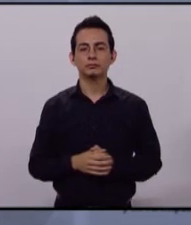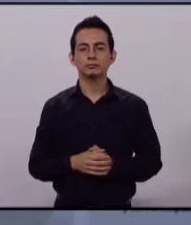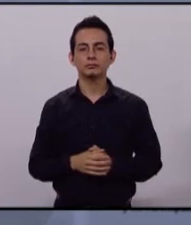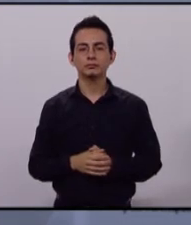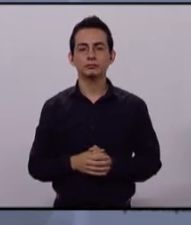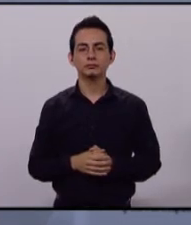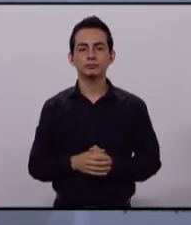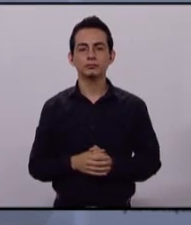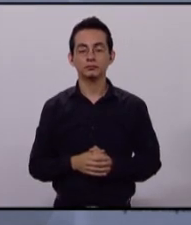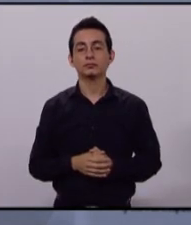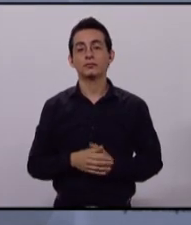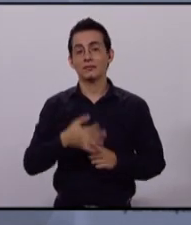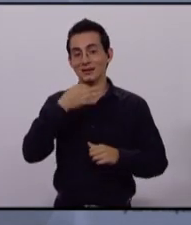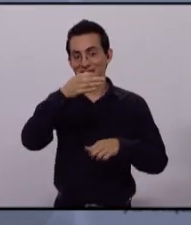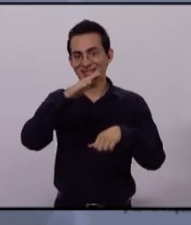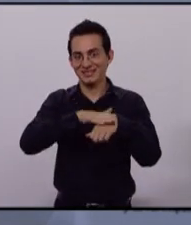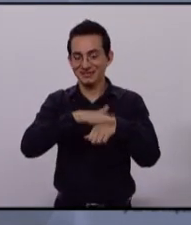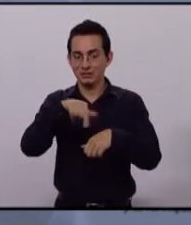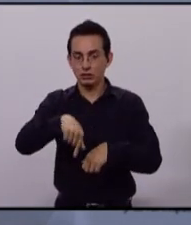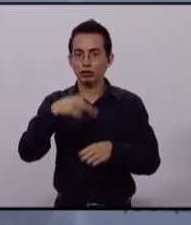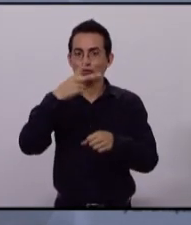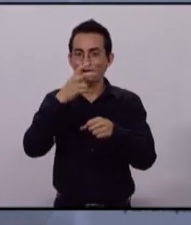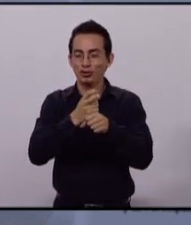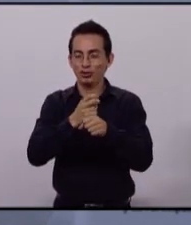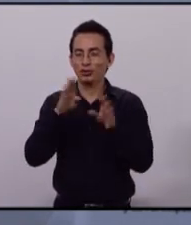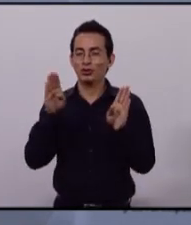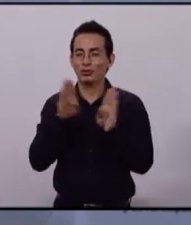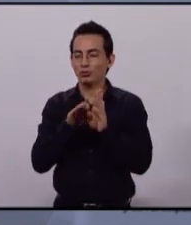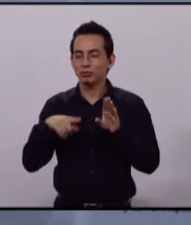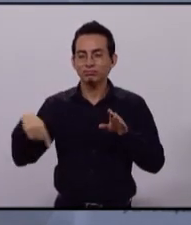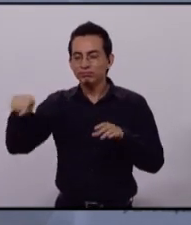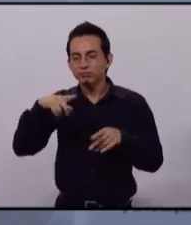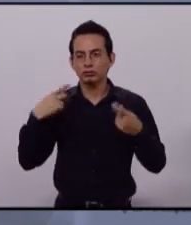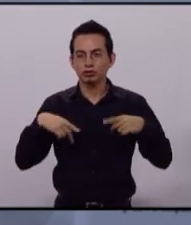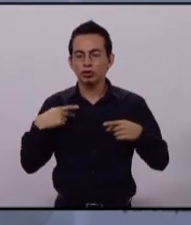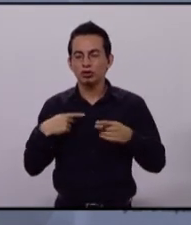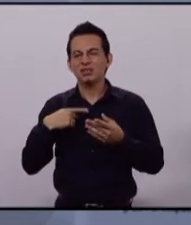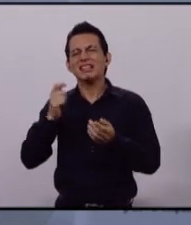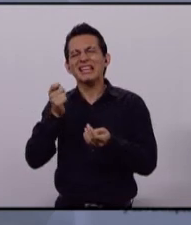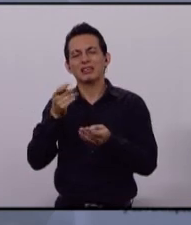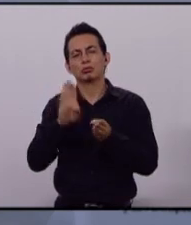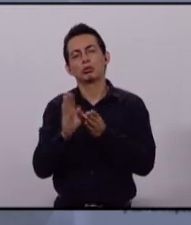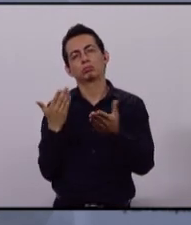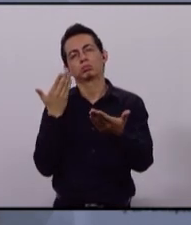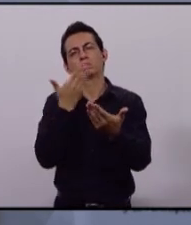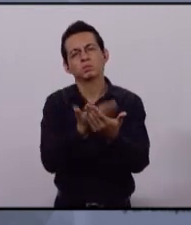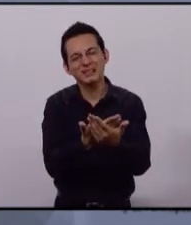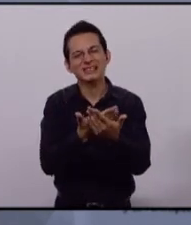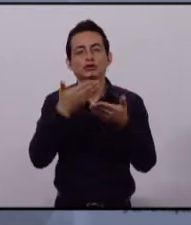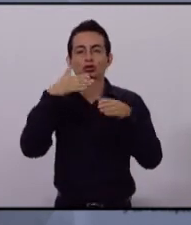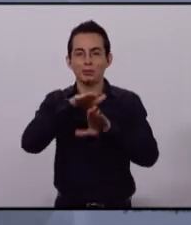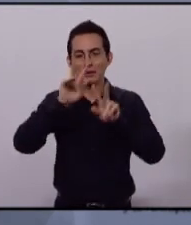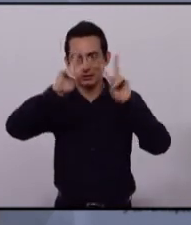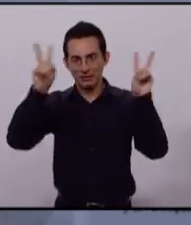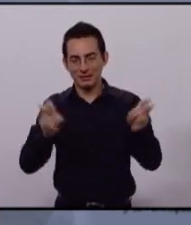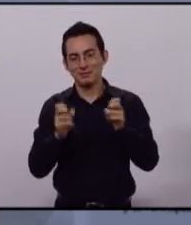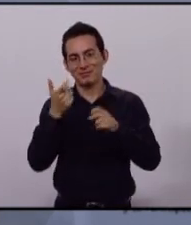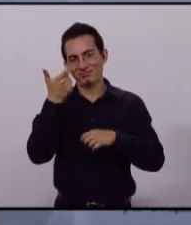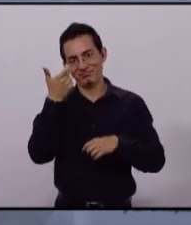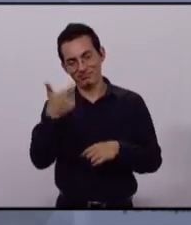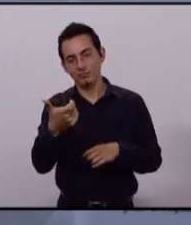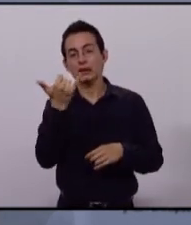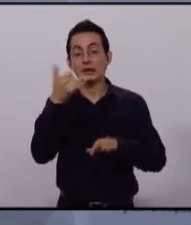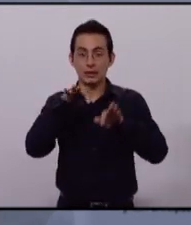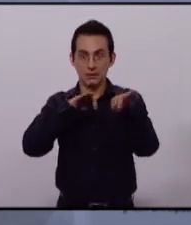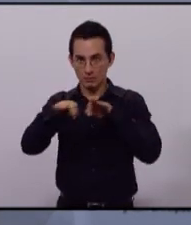Les recordamos que estamos en la segunda ronda en la que los candidatos están exponiendo sus propuestas en materia de desarrollo económico